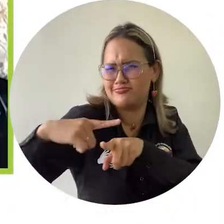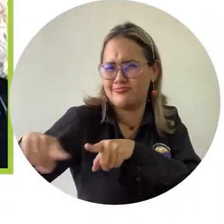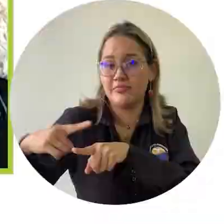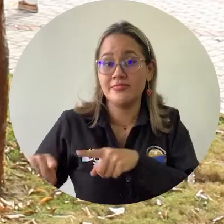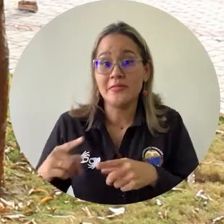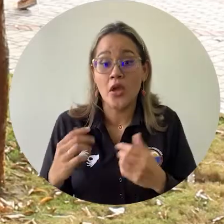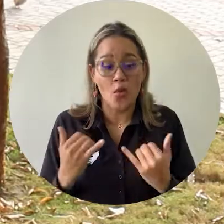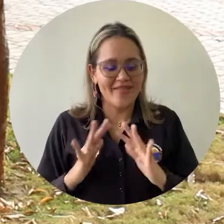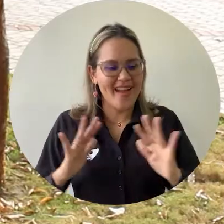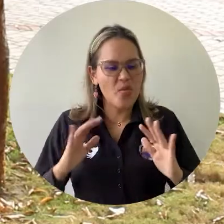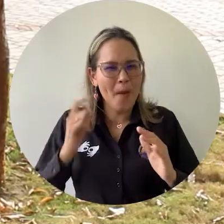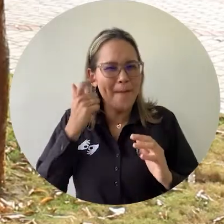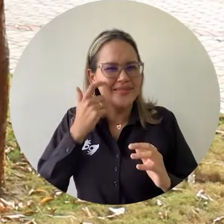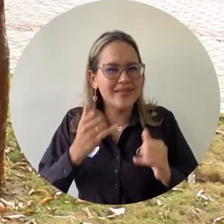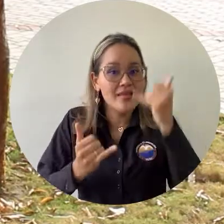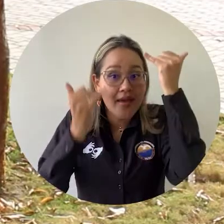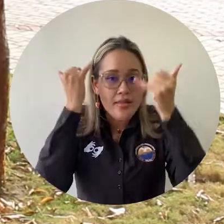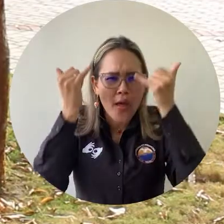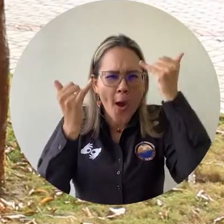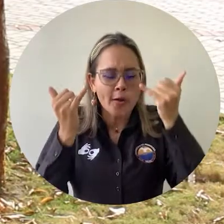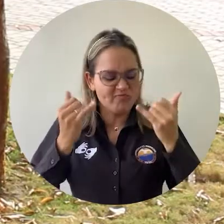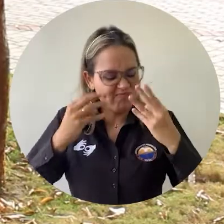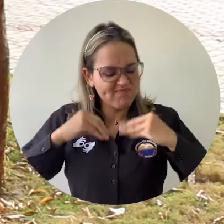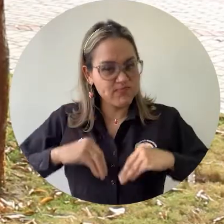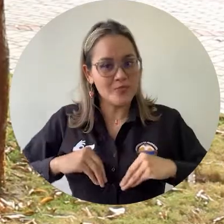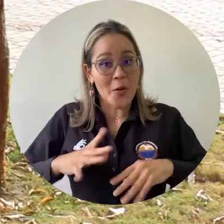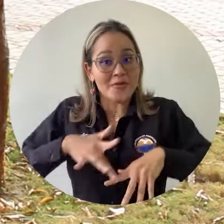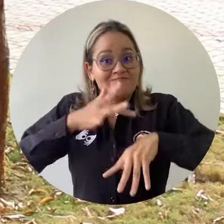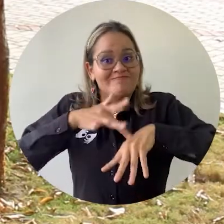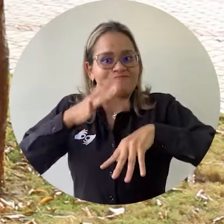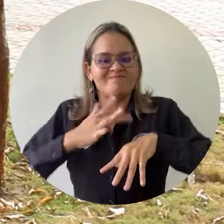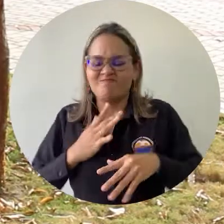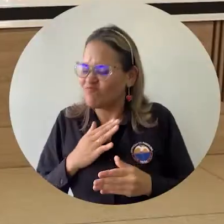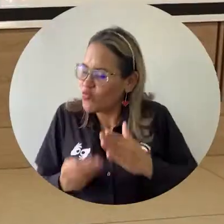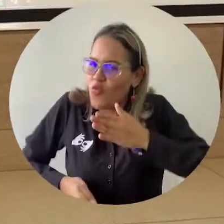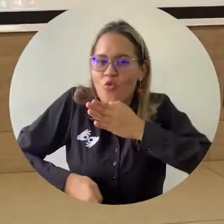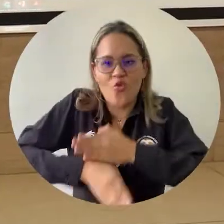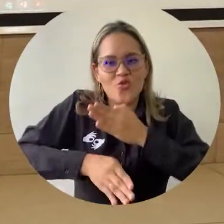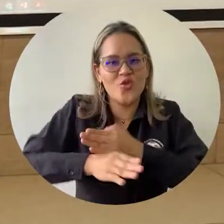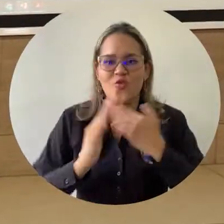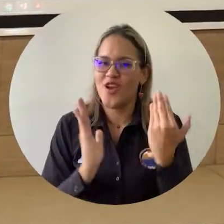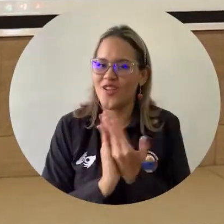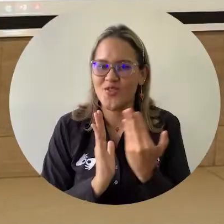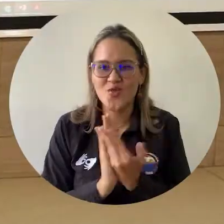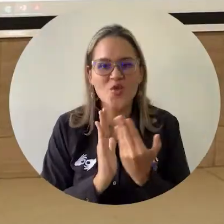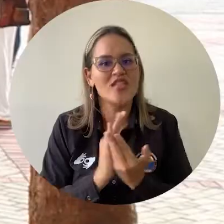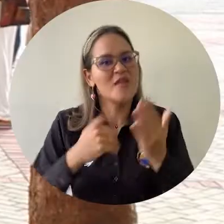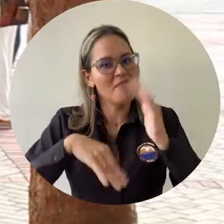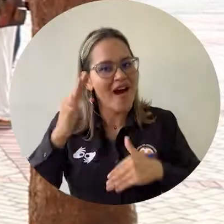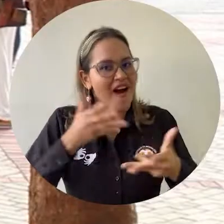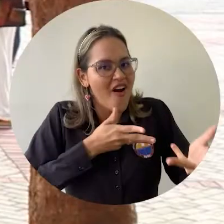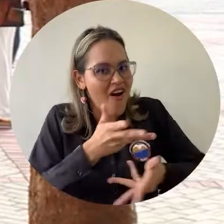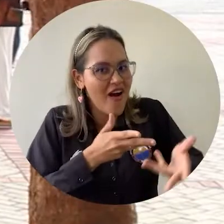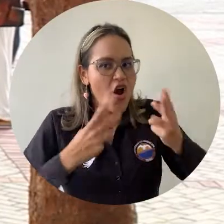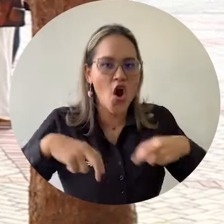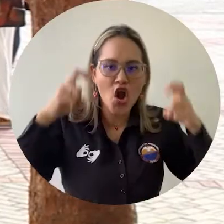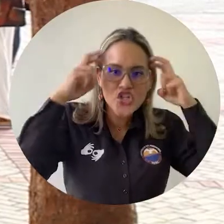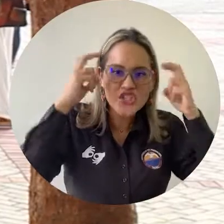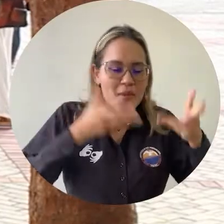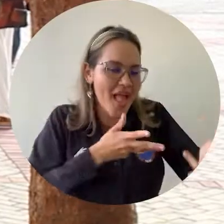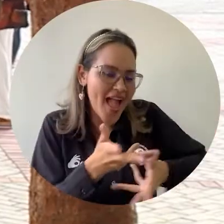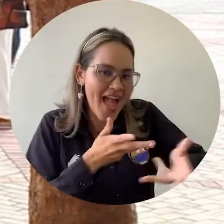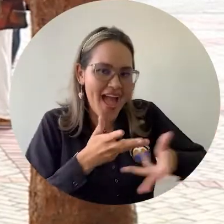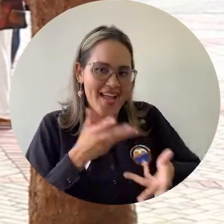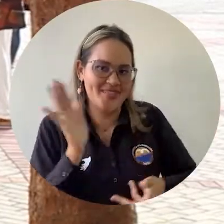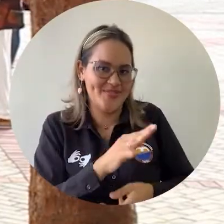buen resultado. Vengo con un poco más de ideas, un poco más de motivación a seguir estudiando y a seguir exponiendo el conocimiento